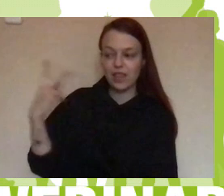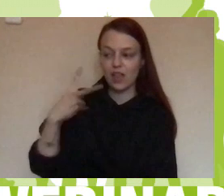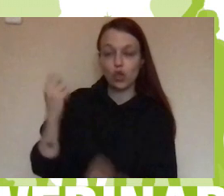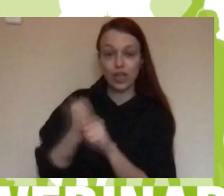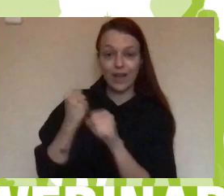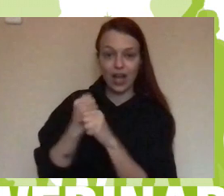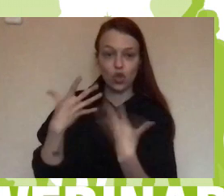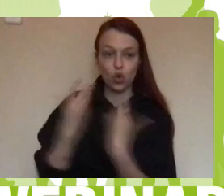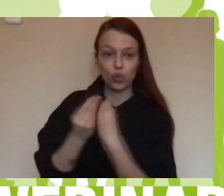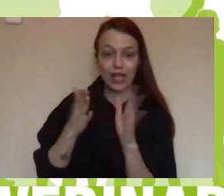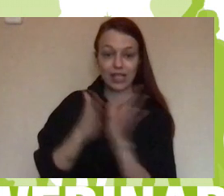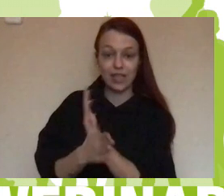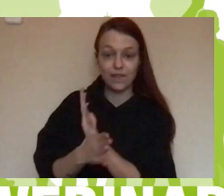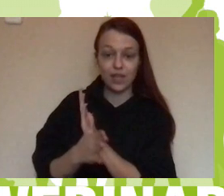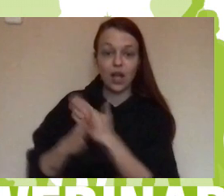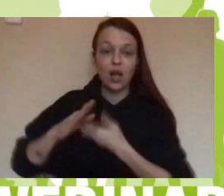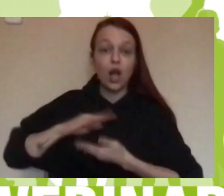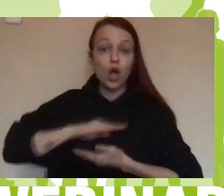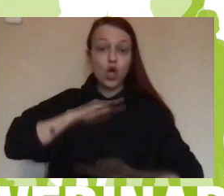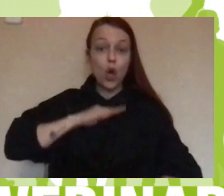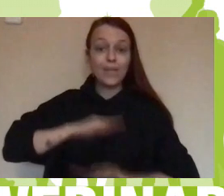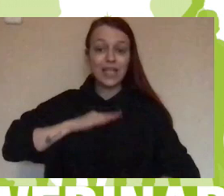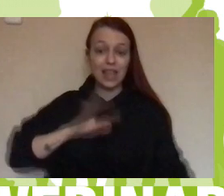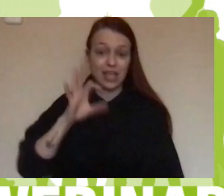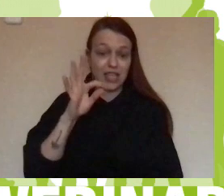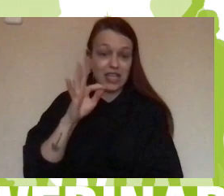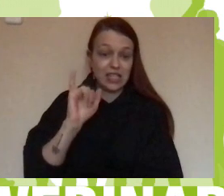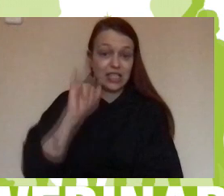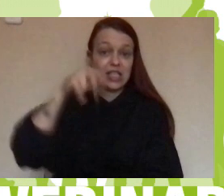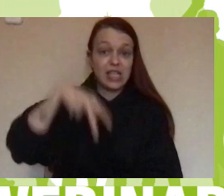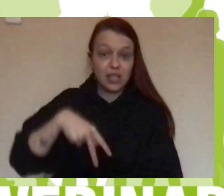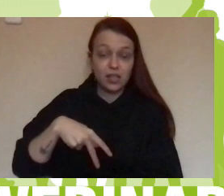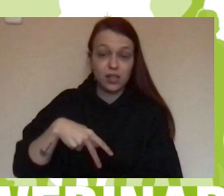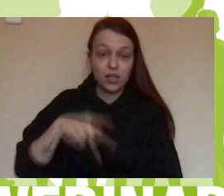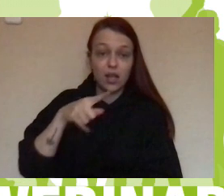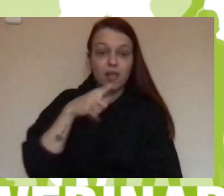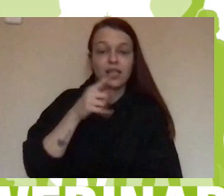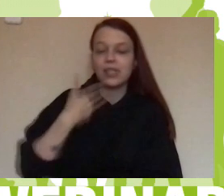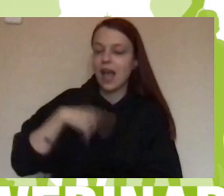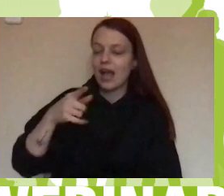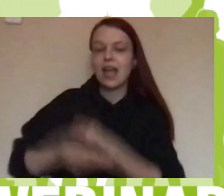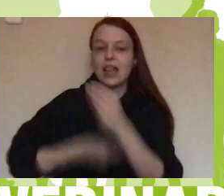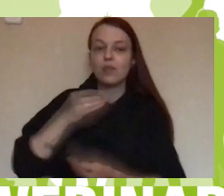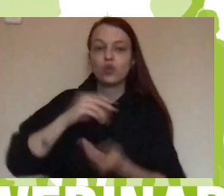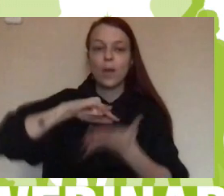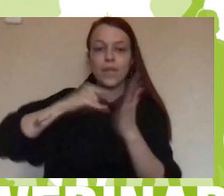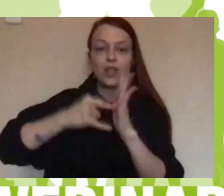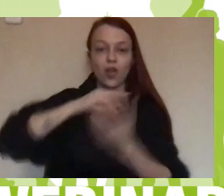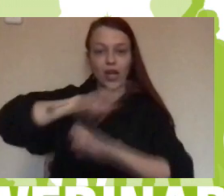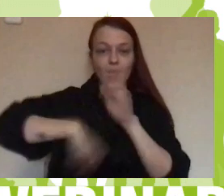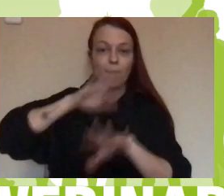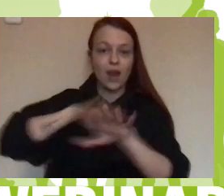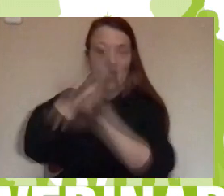competencias STEAM y aquí sí que nos aventuramos a hacer una renovación metodológica en la forma de trabajar,